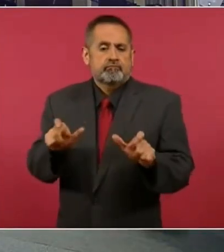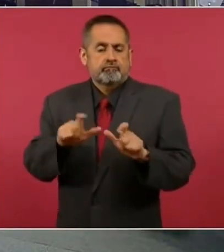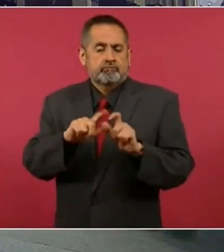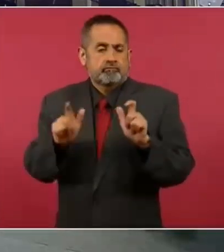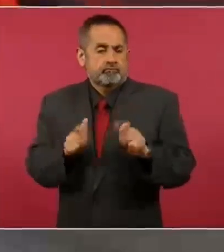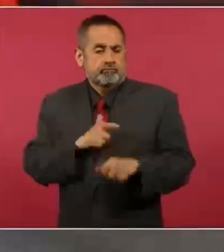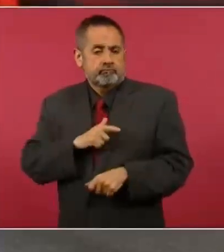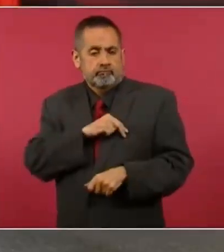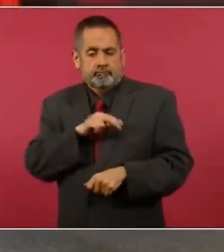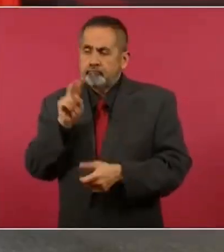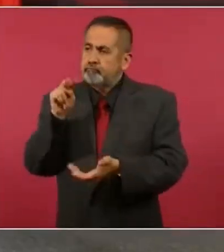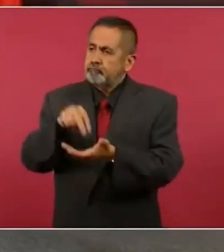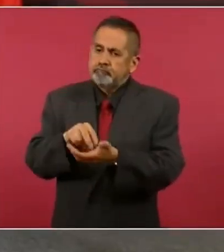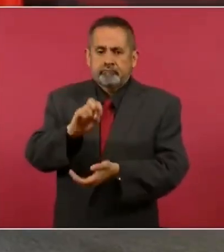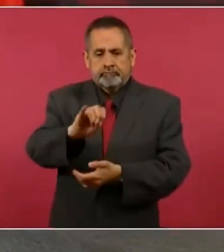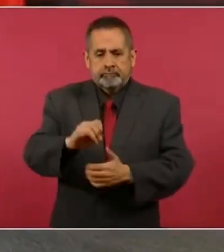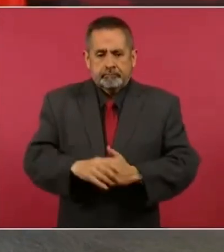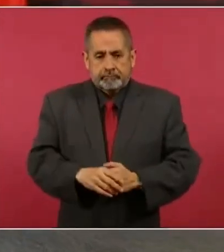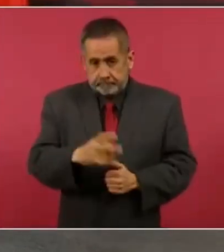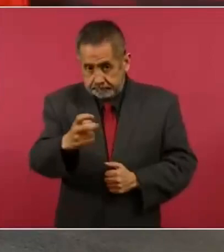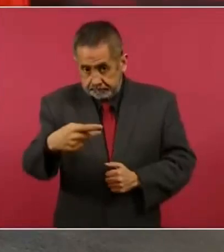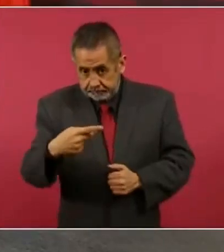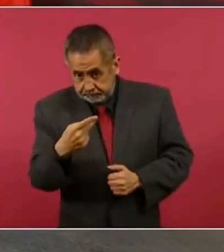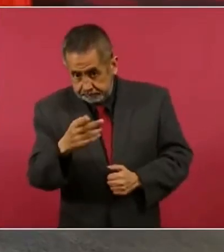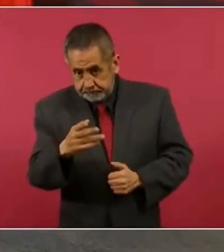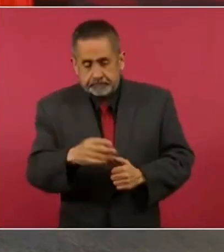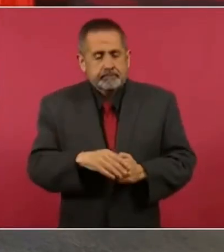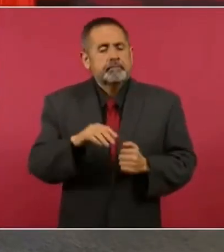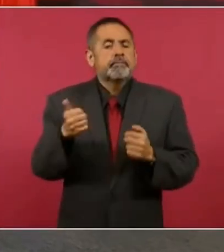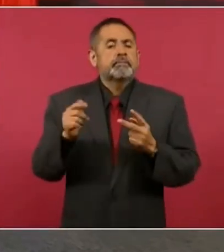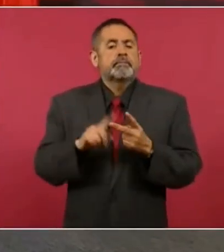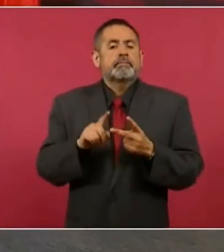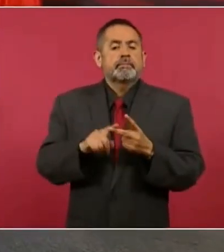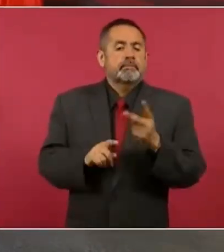tu pregunta, ¿verdad? Lo otro... otro... alrededor... ... lo ...